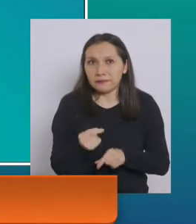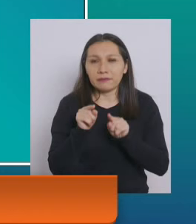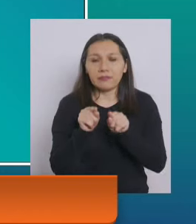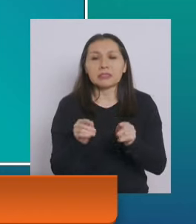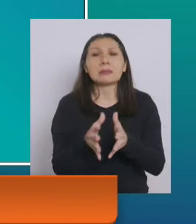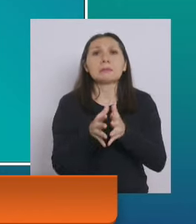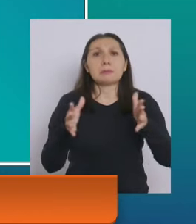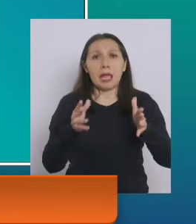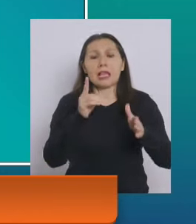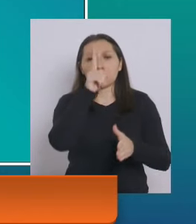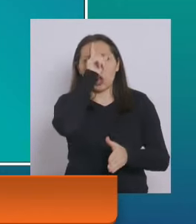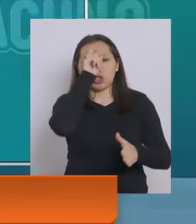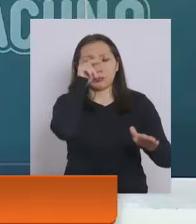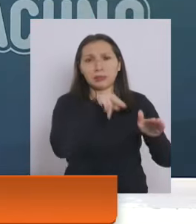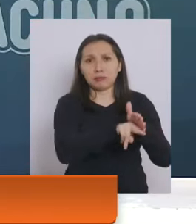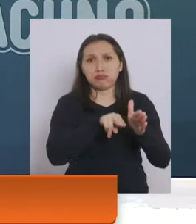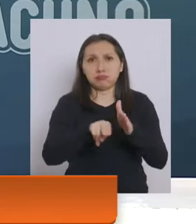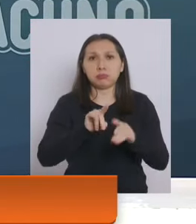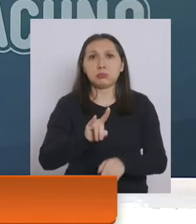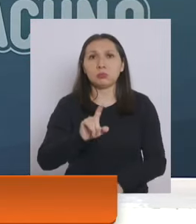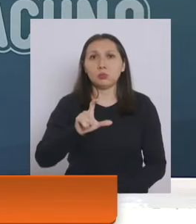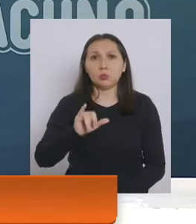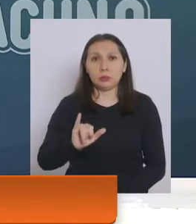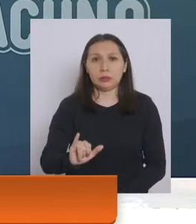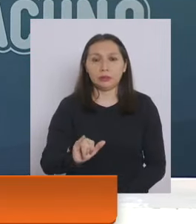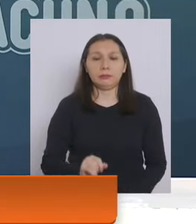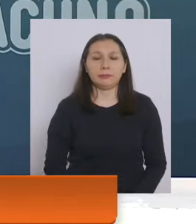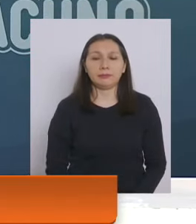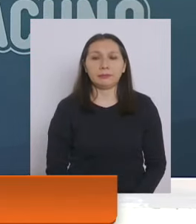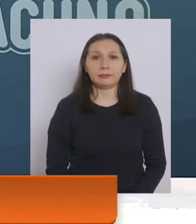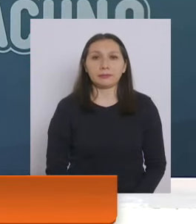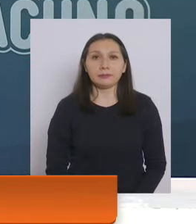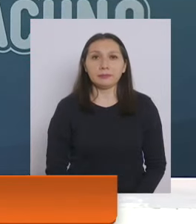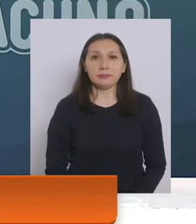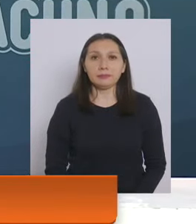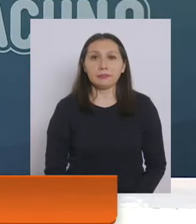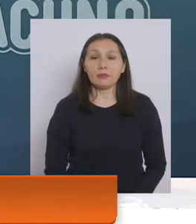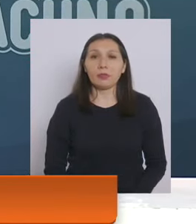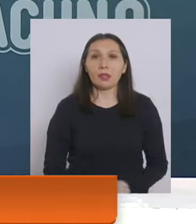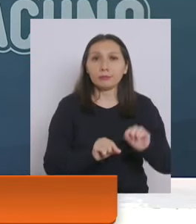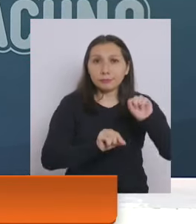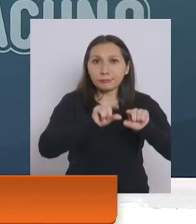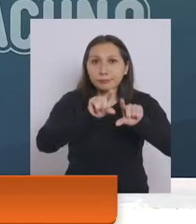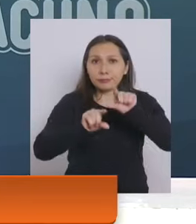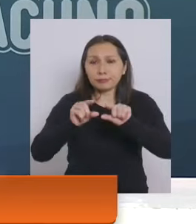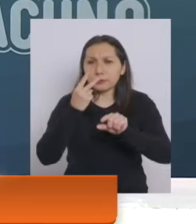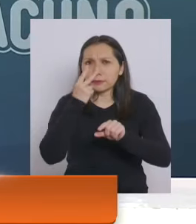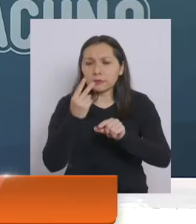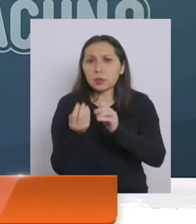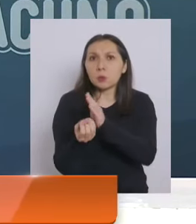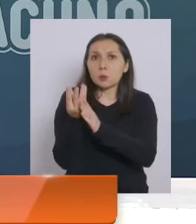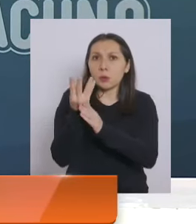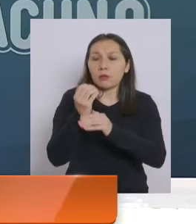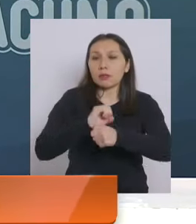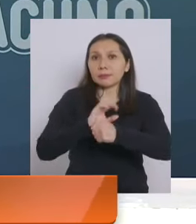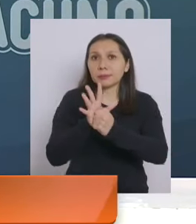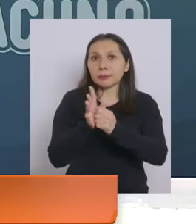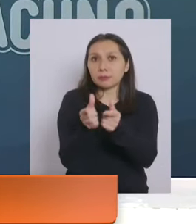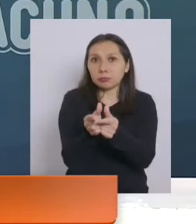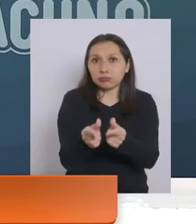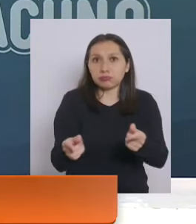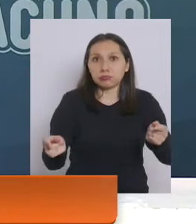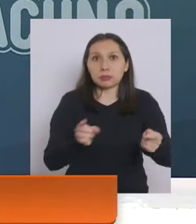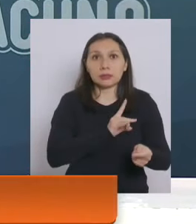más se hospitalizaban en las unidades de cuidados intensivos la variación de nuevos casos a nivel nacional